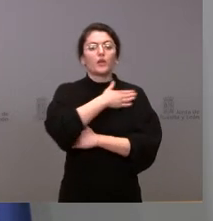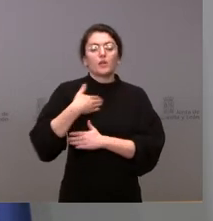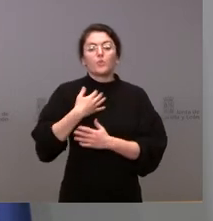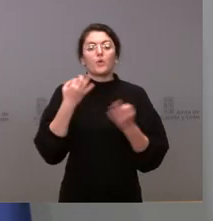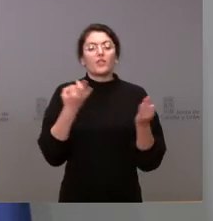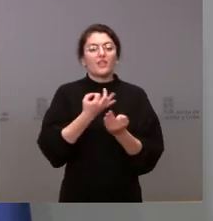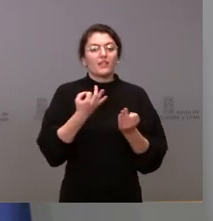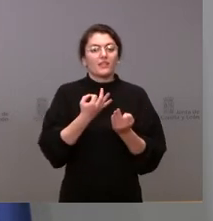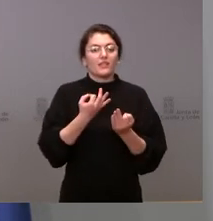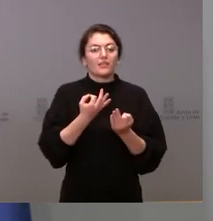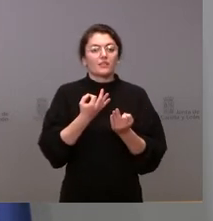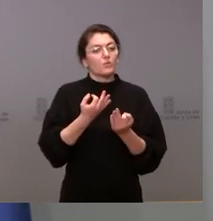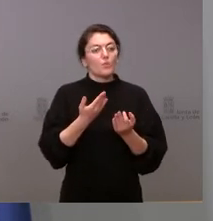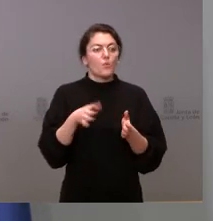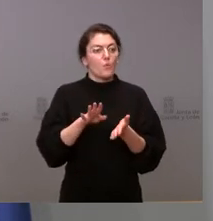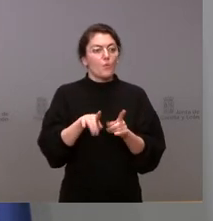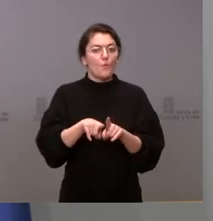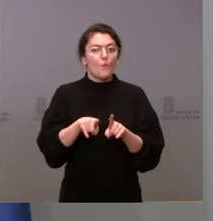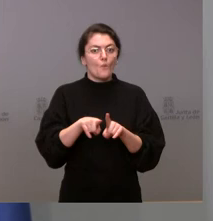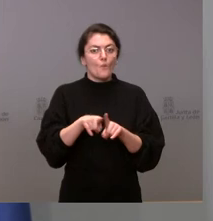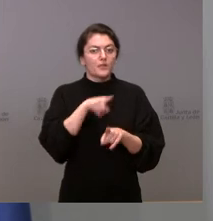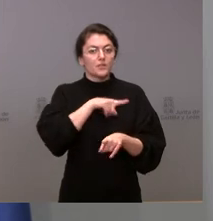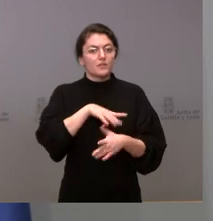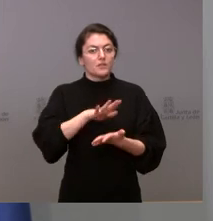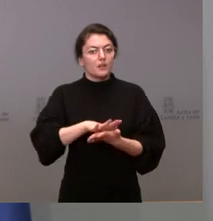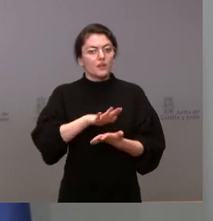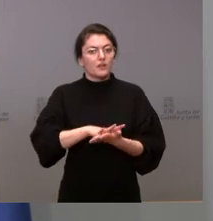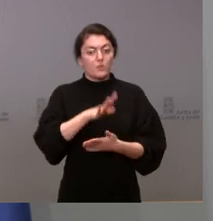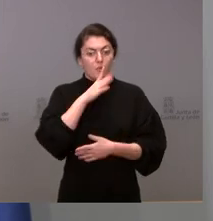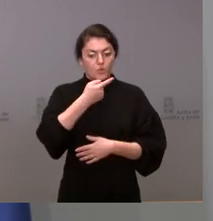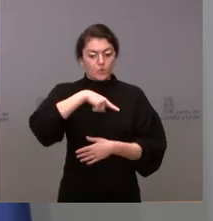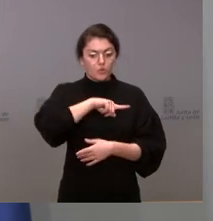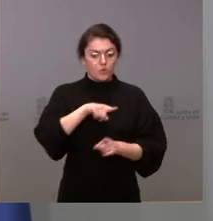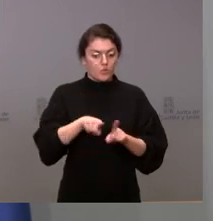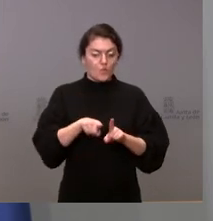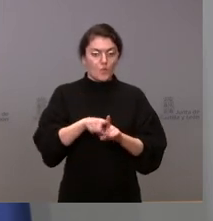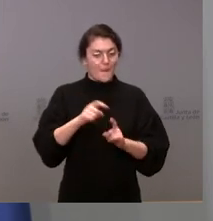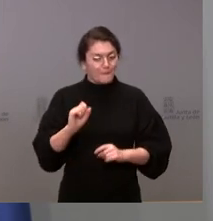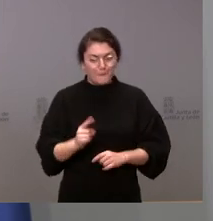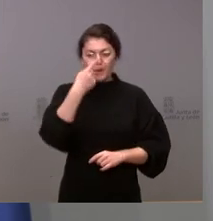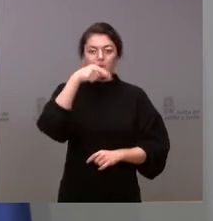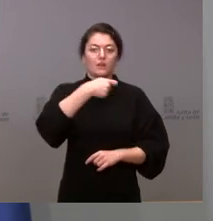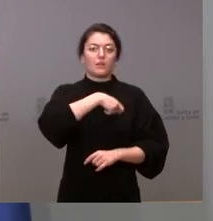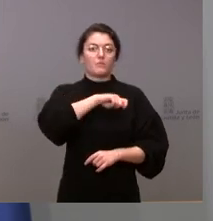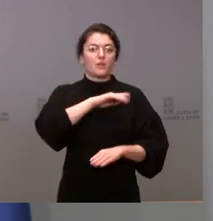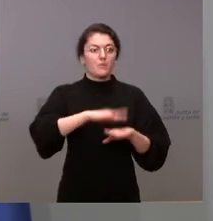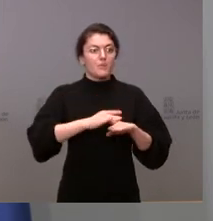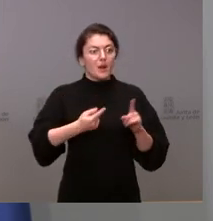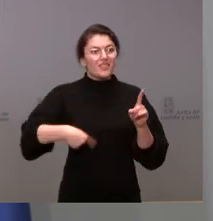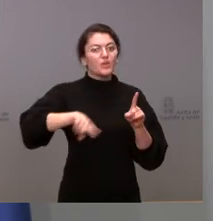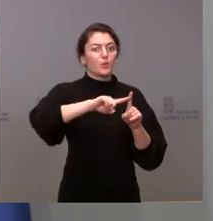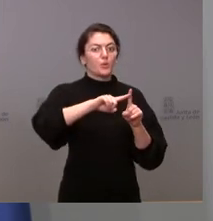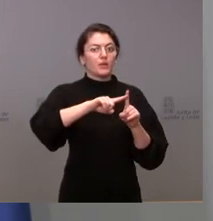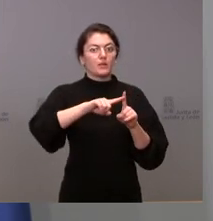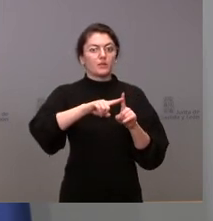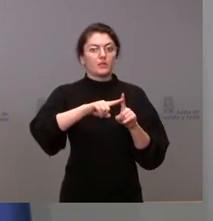hemos sido como les digo de las primeras comunidades autónomas de España en esta cuestión y no hemos querido esperar tampoco a que